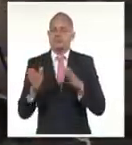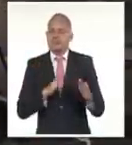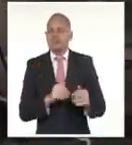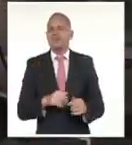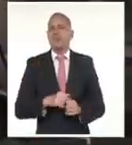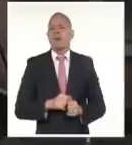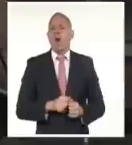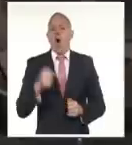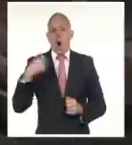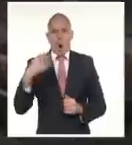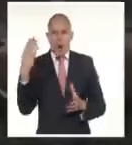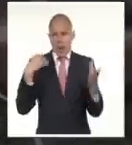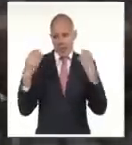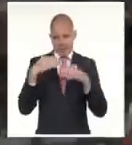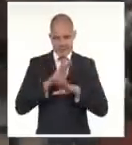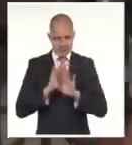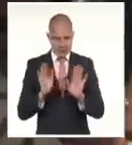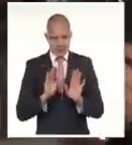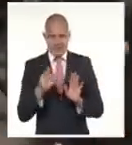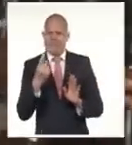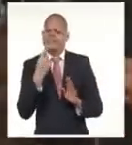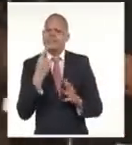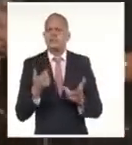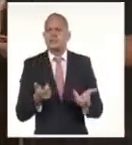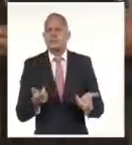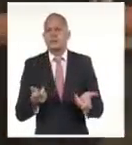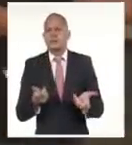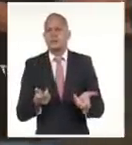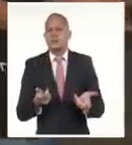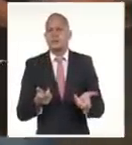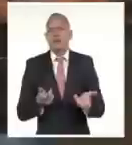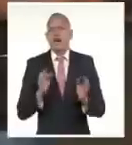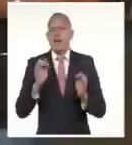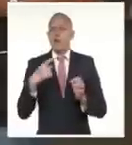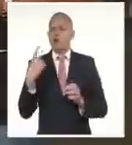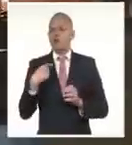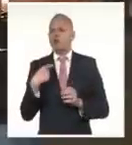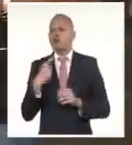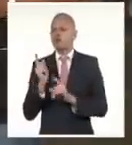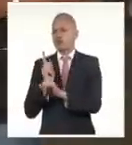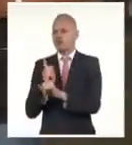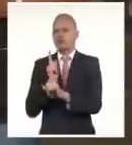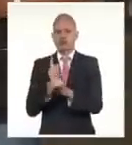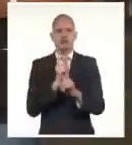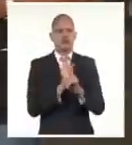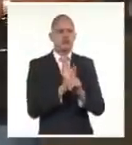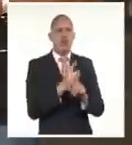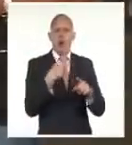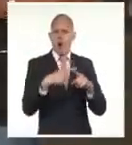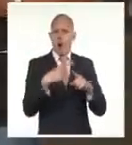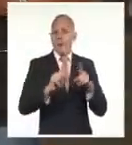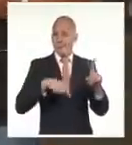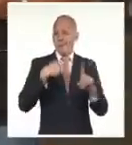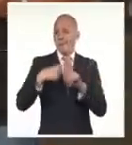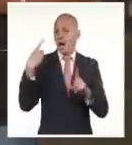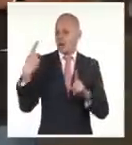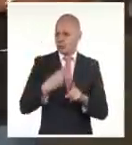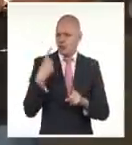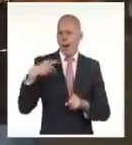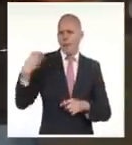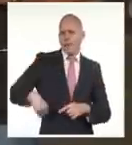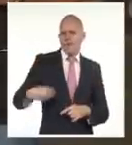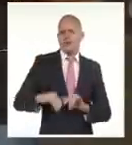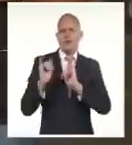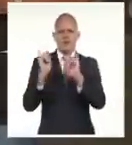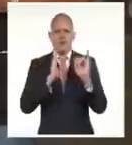nos han comentado varios compañeros acá en los diferentes momentos en que hemos realizado contactos con el sistema informativo de la televisión cubana y con